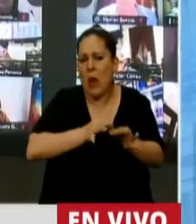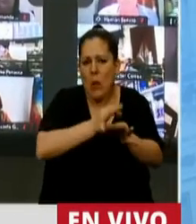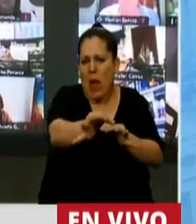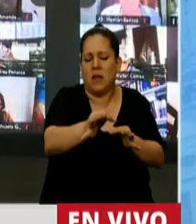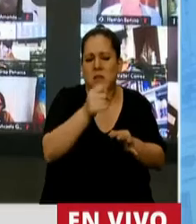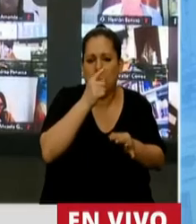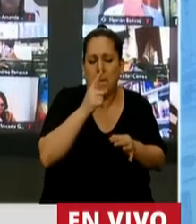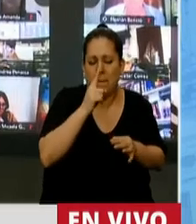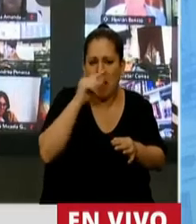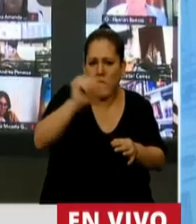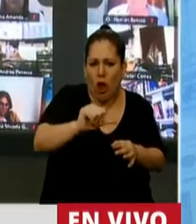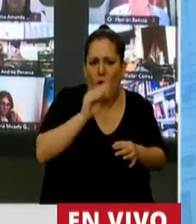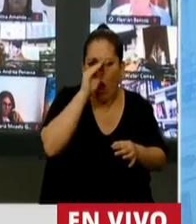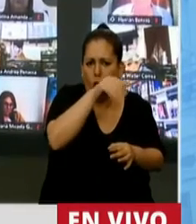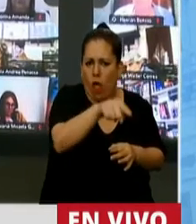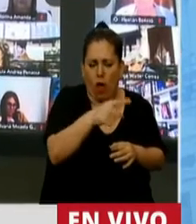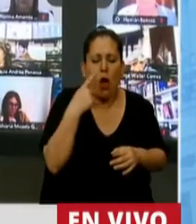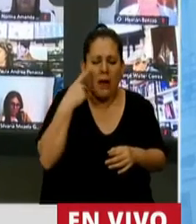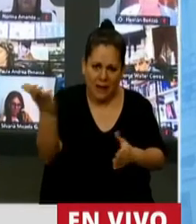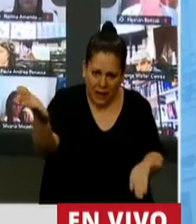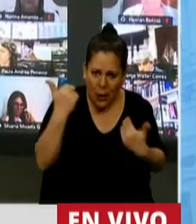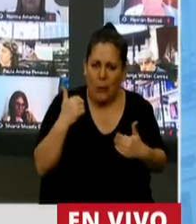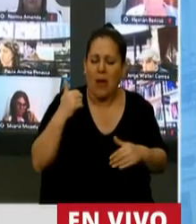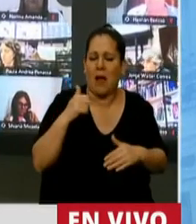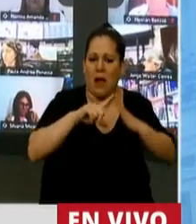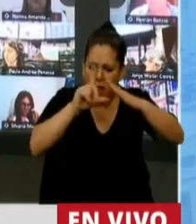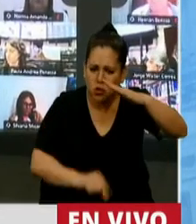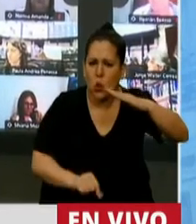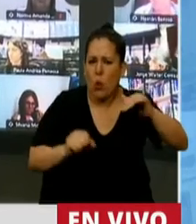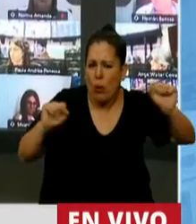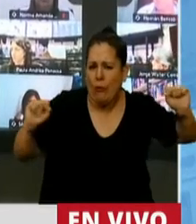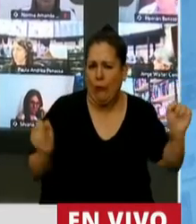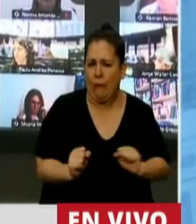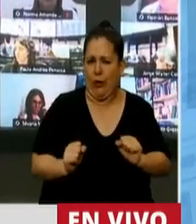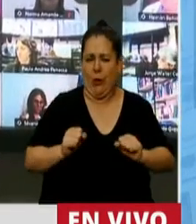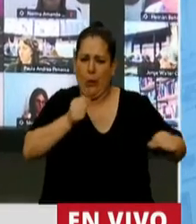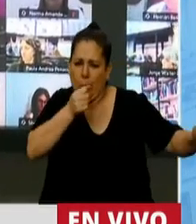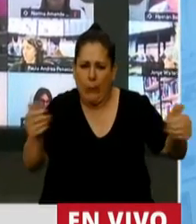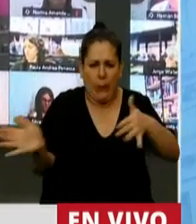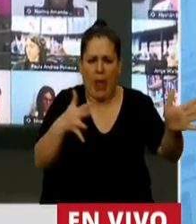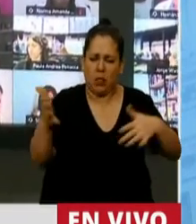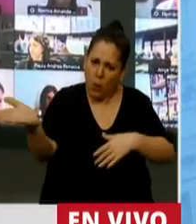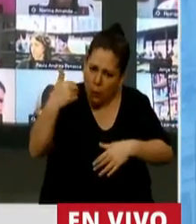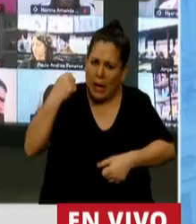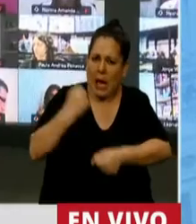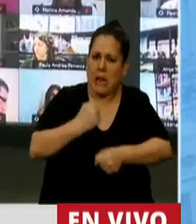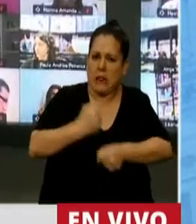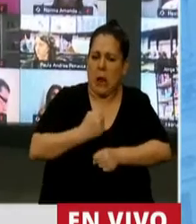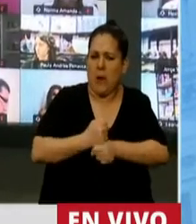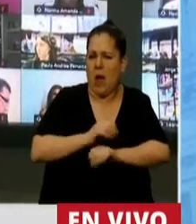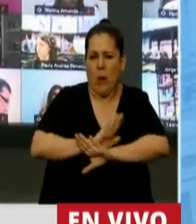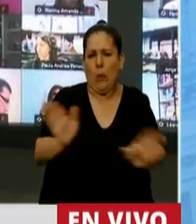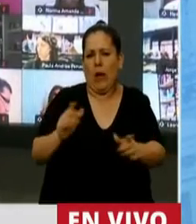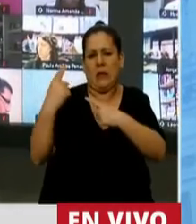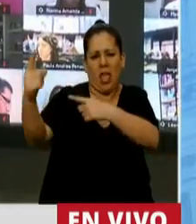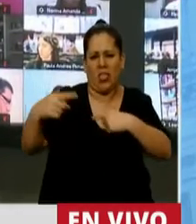petroleros. Que vengan al sur a trabajar con el frío, con el viento. Basta de esa diferencia, Presidente,